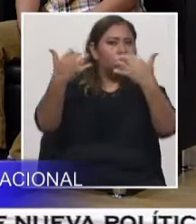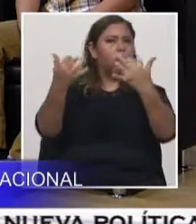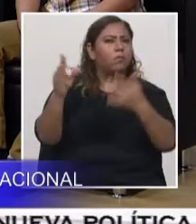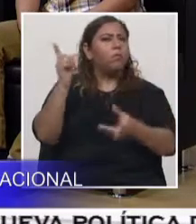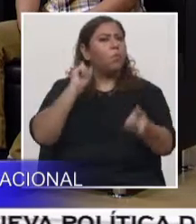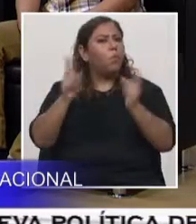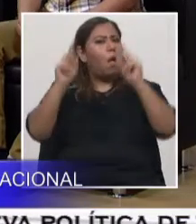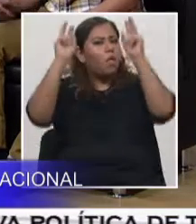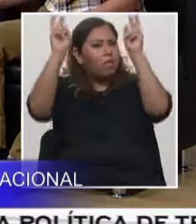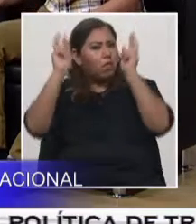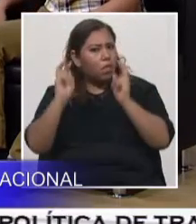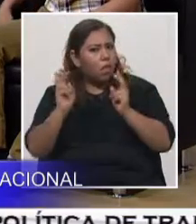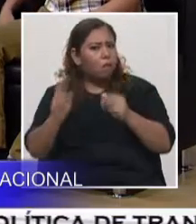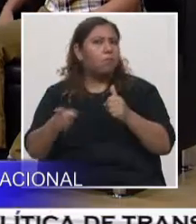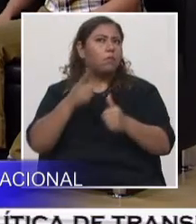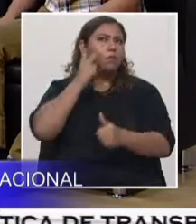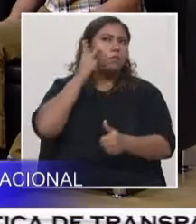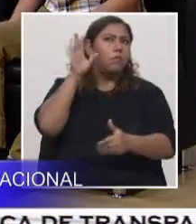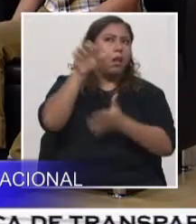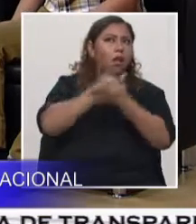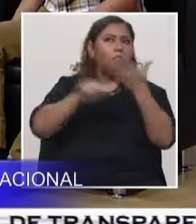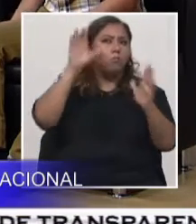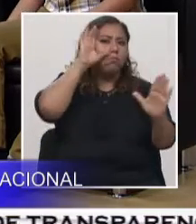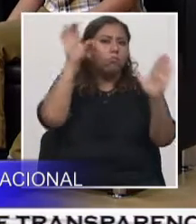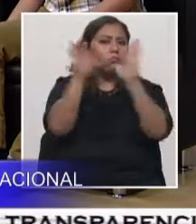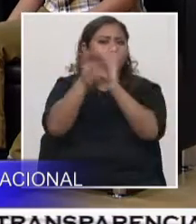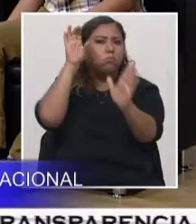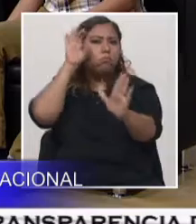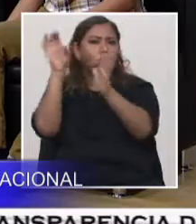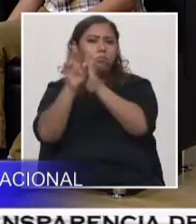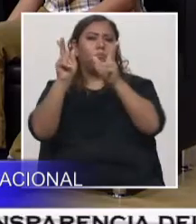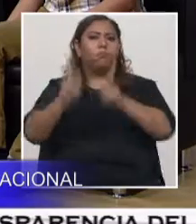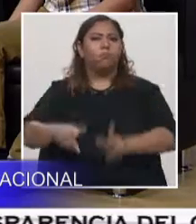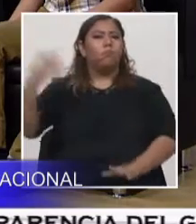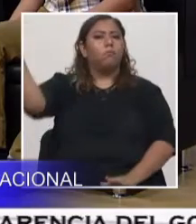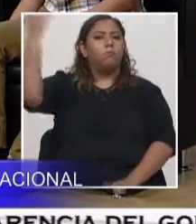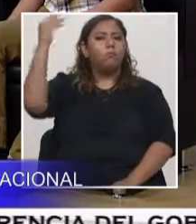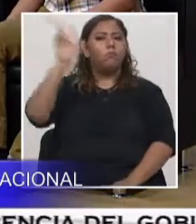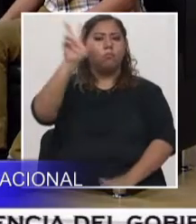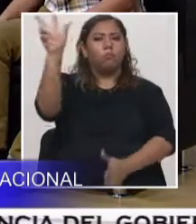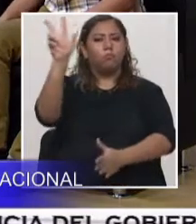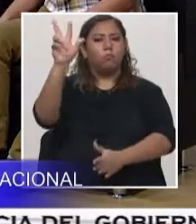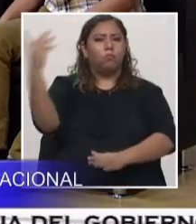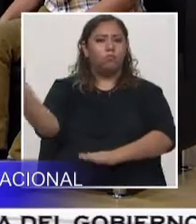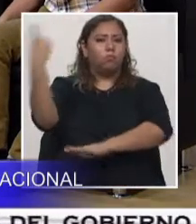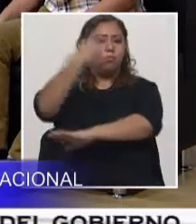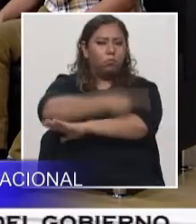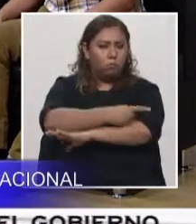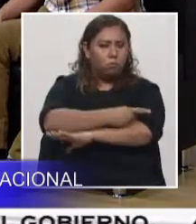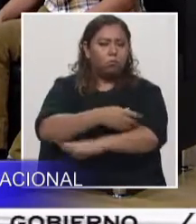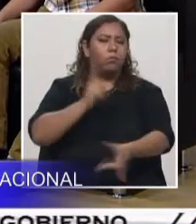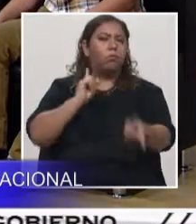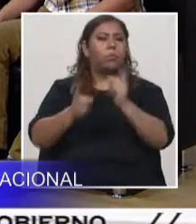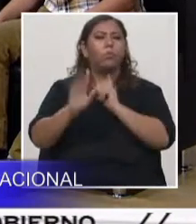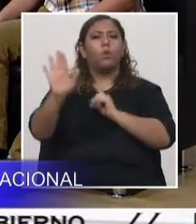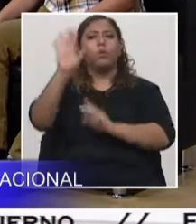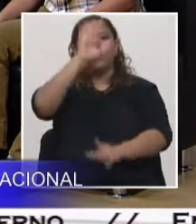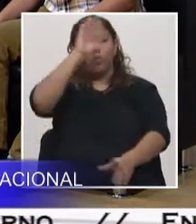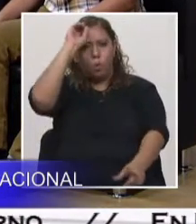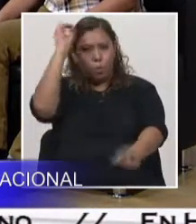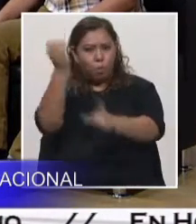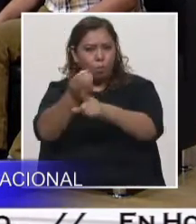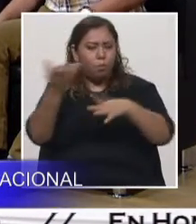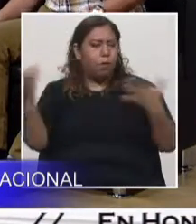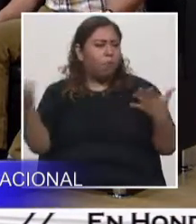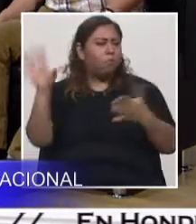Vimos parte ya de los conferencistas que estarán desarrollando durante estos tres días. ¿Qué se espera? ¿Cuál es el objetivo que buscan ustedes con todo